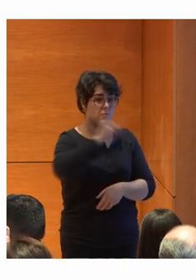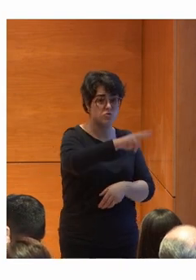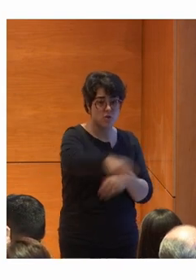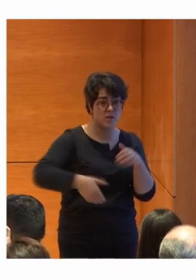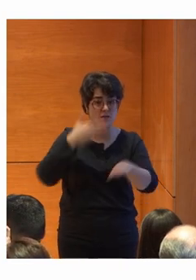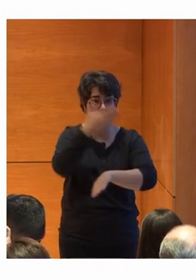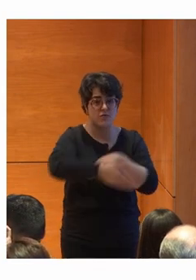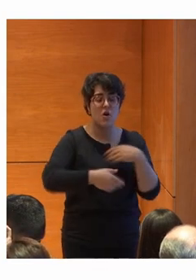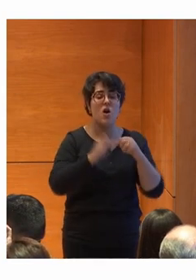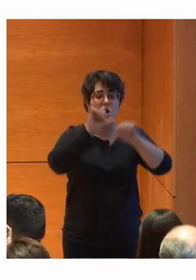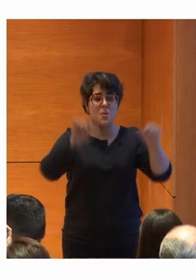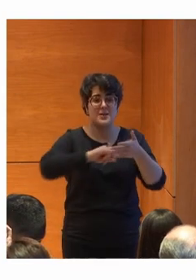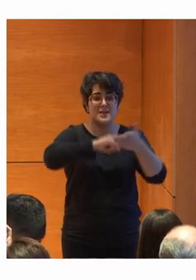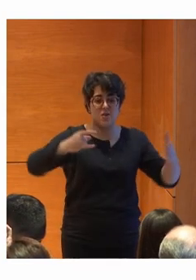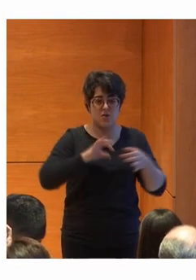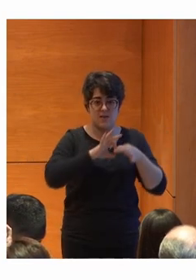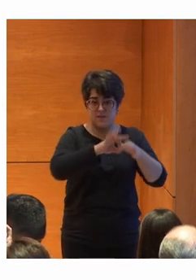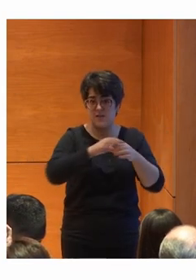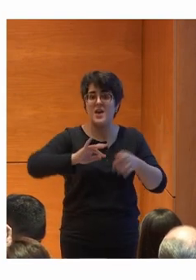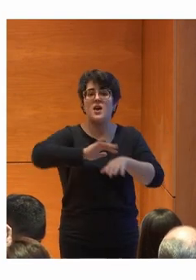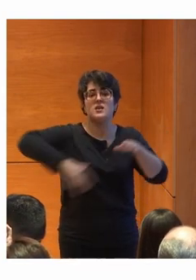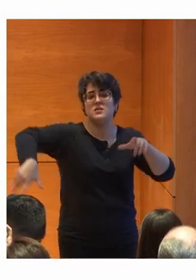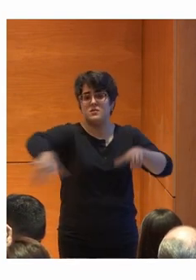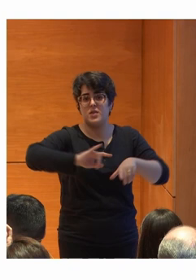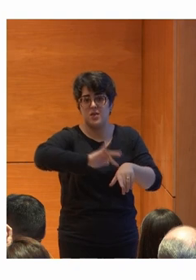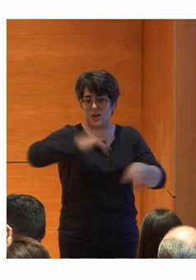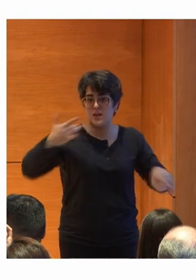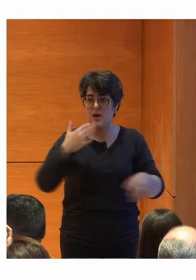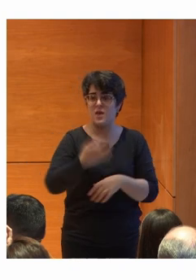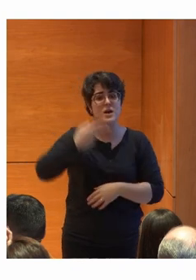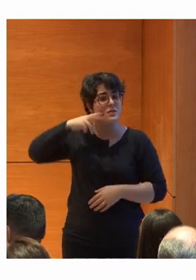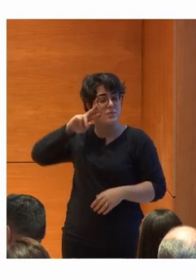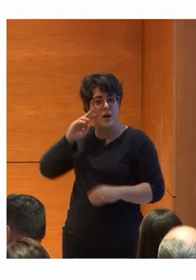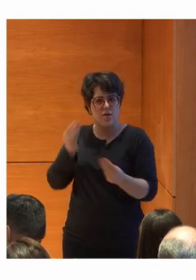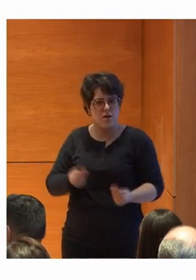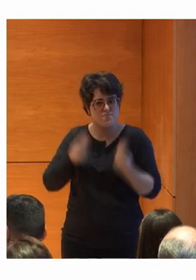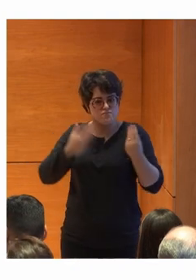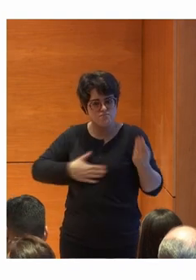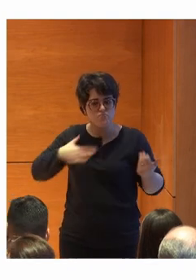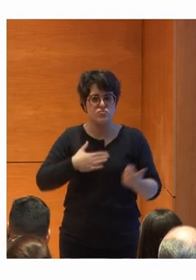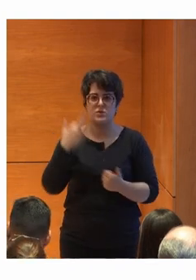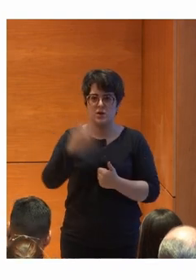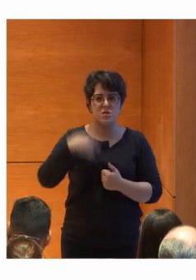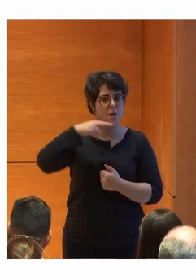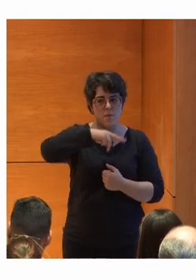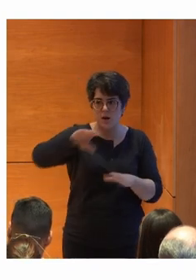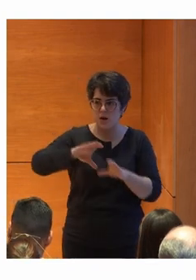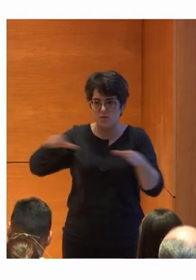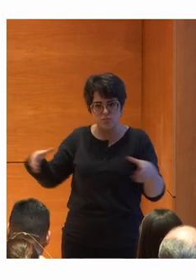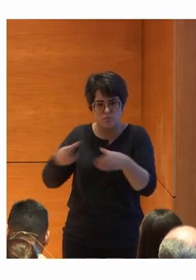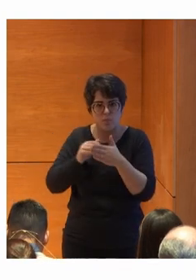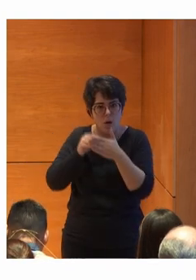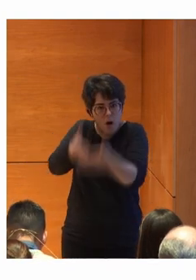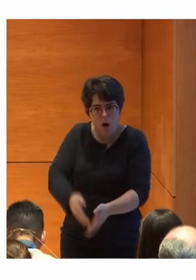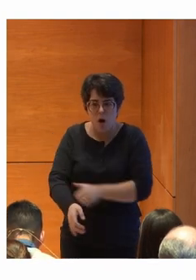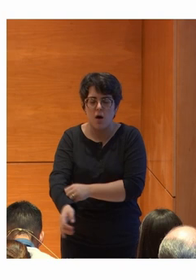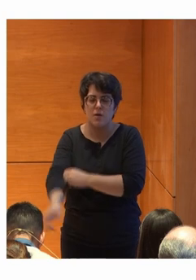tecnología, a digitalizar el espacio, a mejorar la experiencia del visitante, a romper barreras acercando el museo a colectivos que